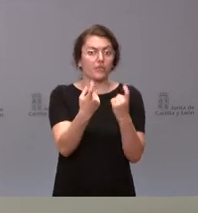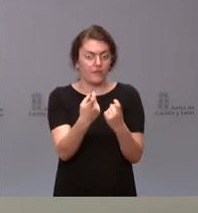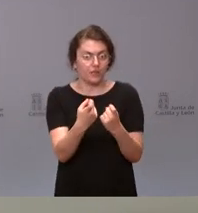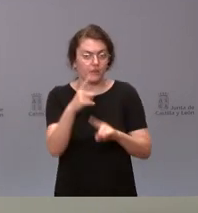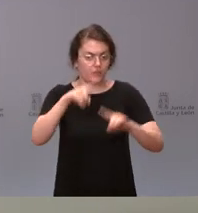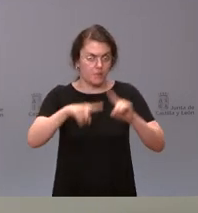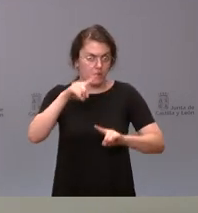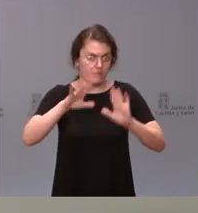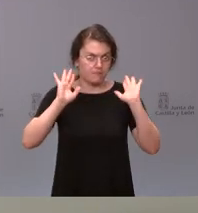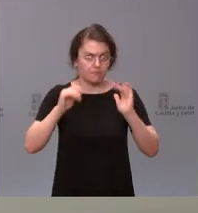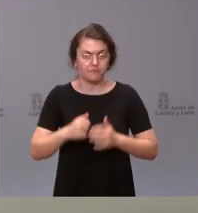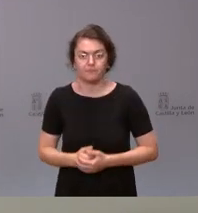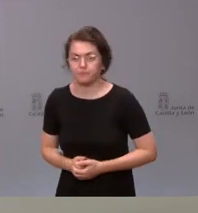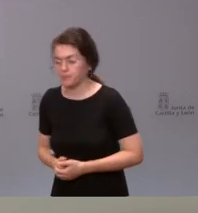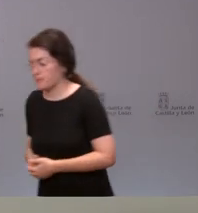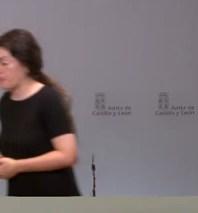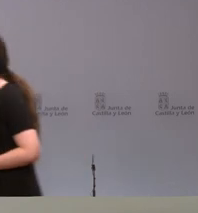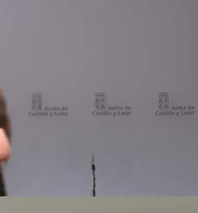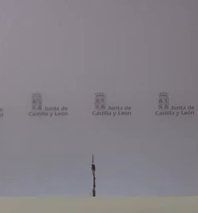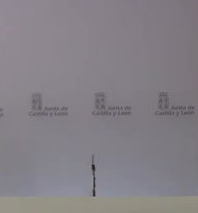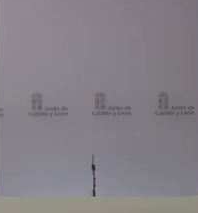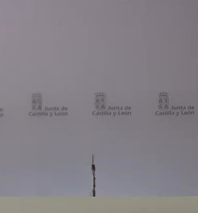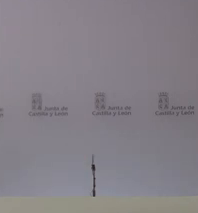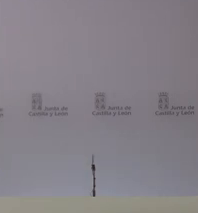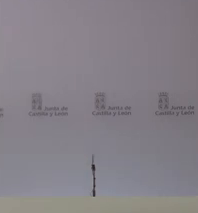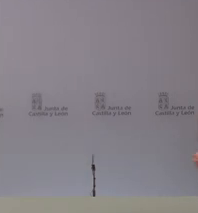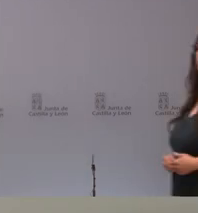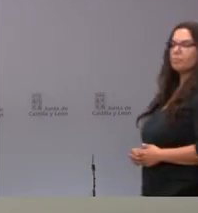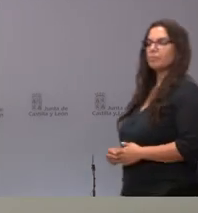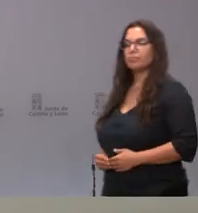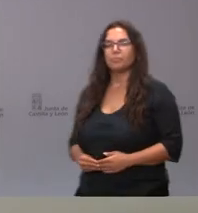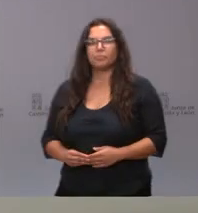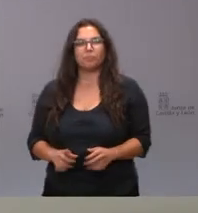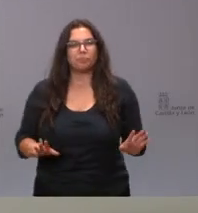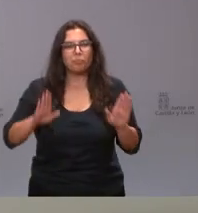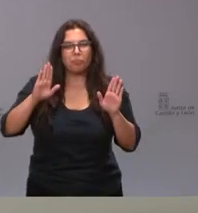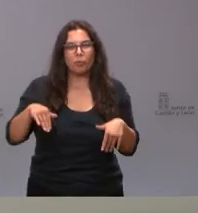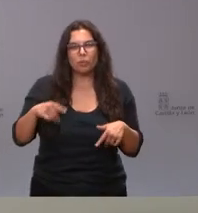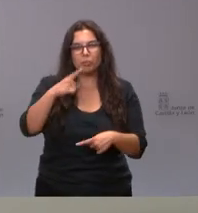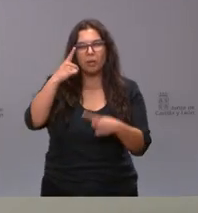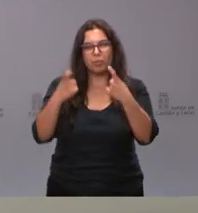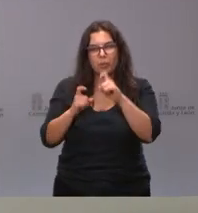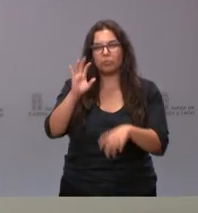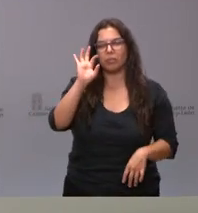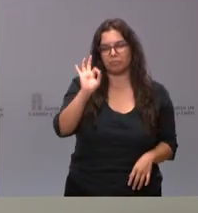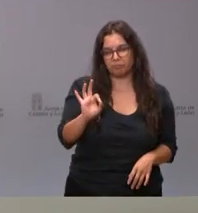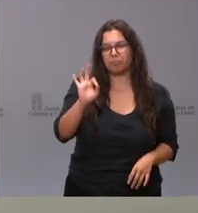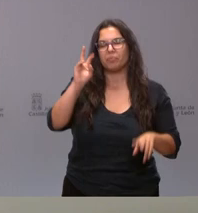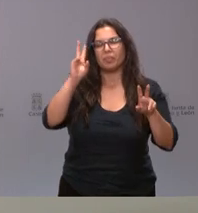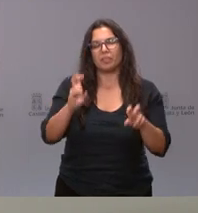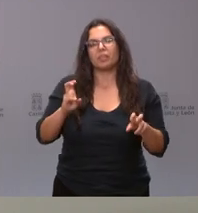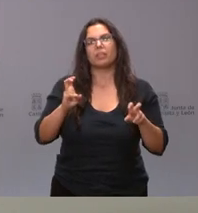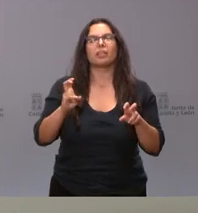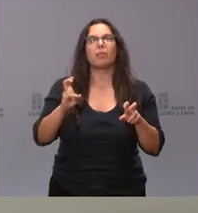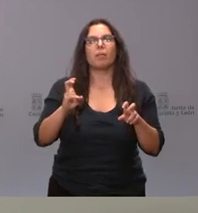las condiciones técnicas. Y creo que hacía una última pregunta, así, en relación con el contrato de suministro de